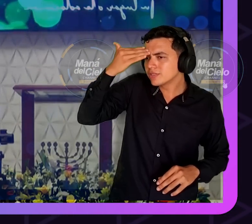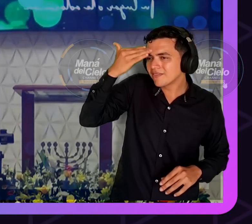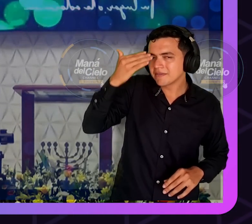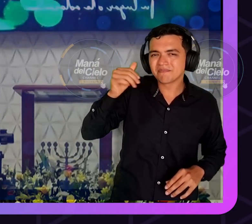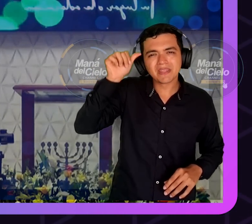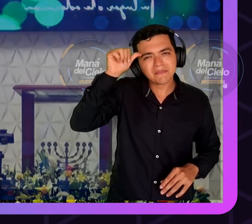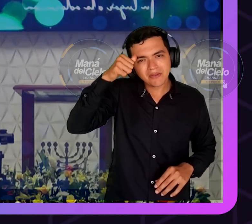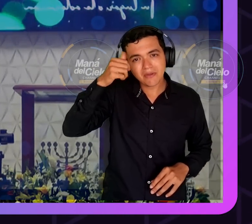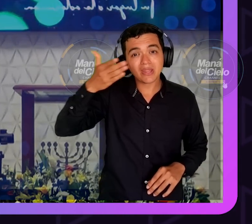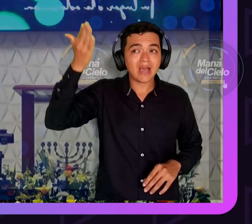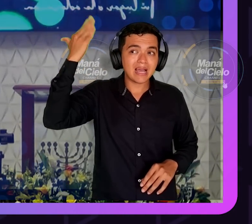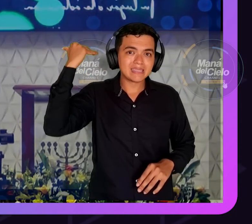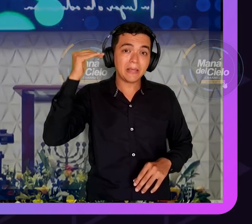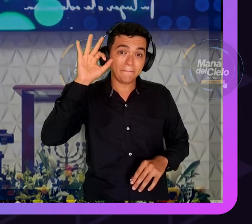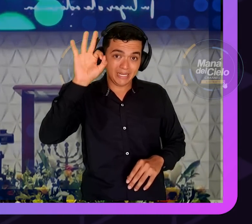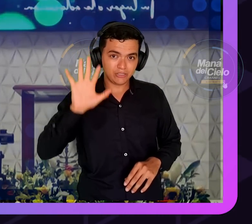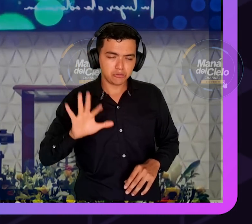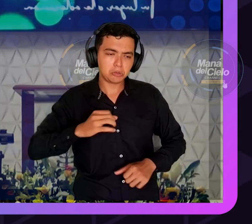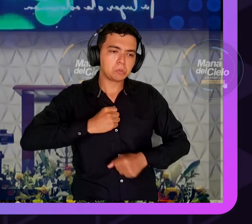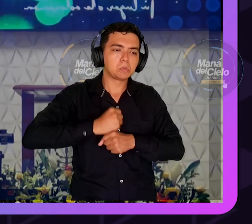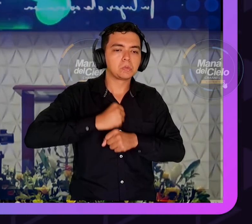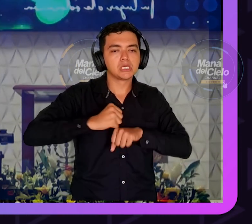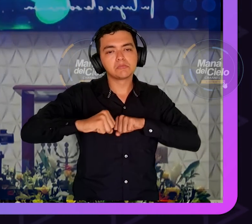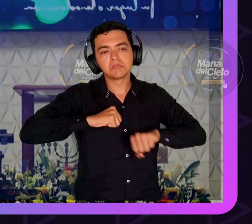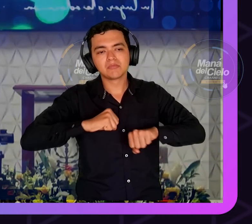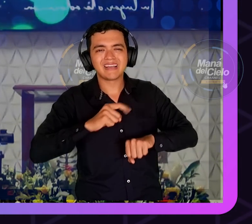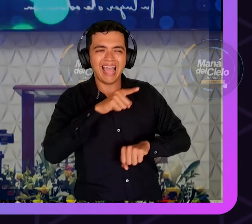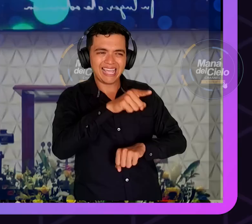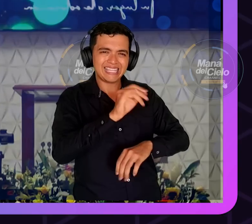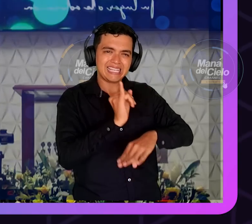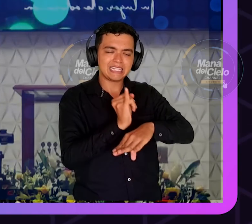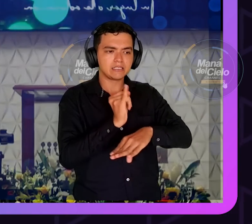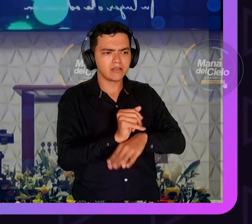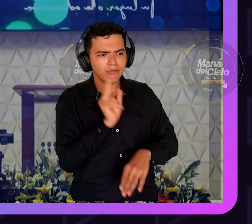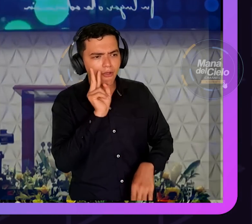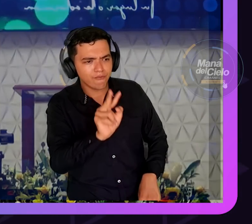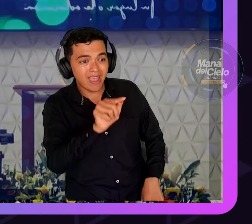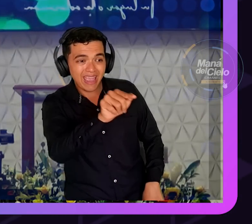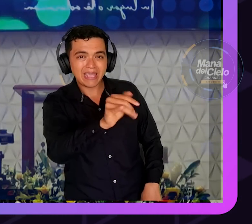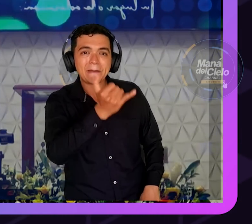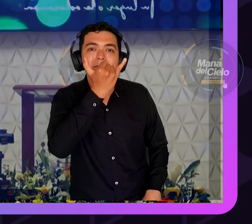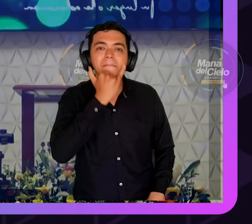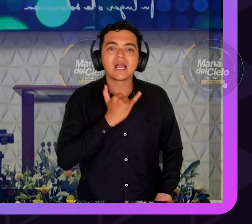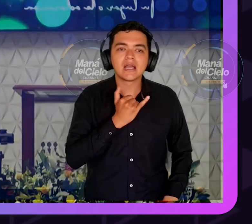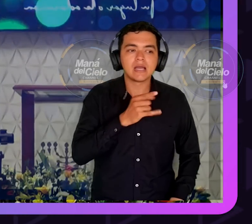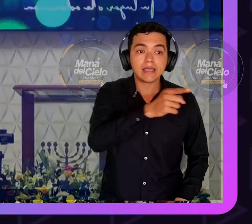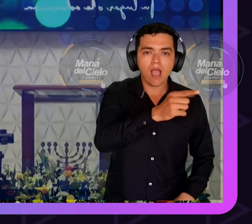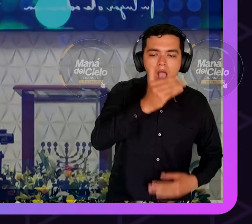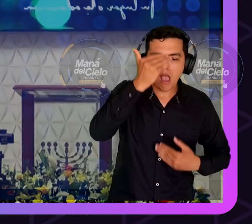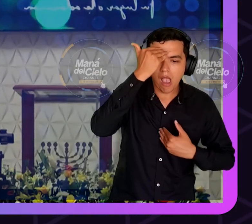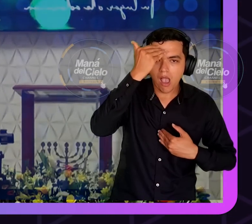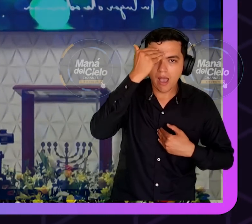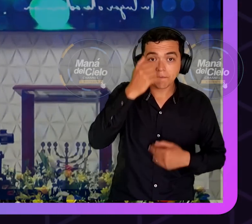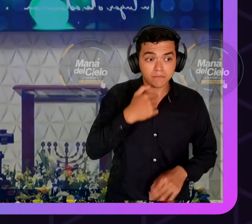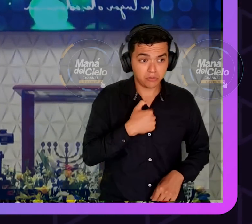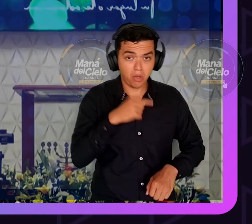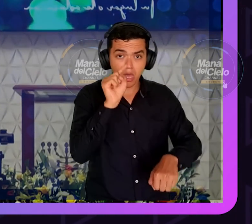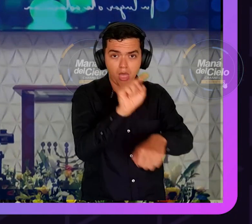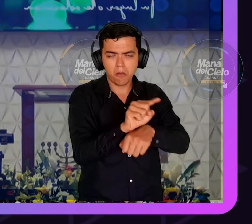Yo cuando era pastor de una congregación, si veía que una persona cometió una falta y se daba cuenta que la cometía, no le decían nada.